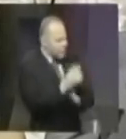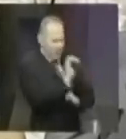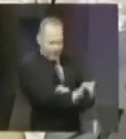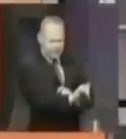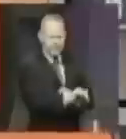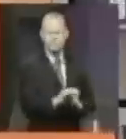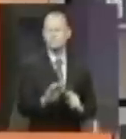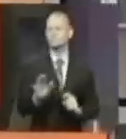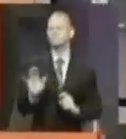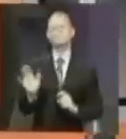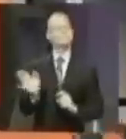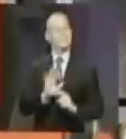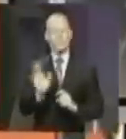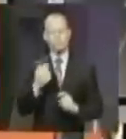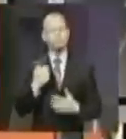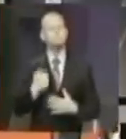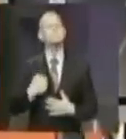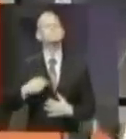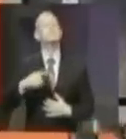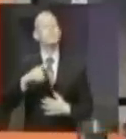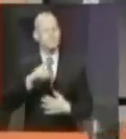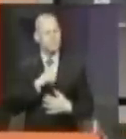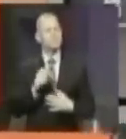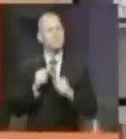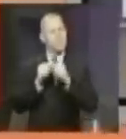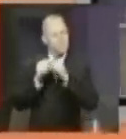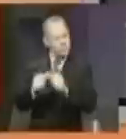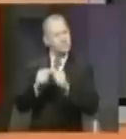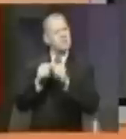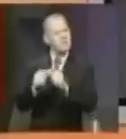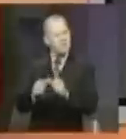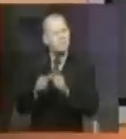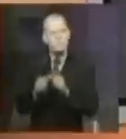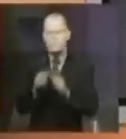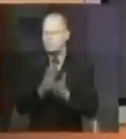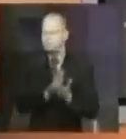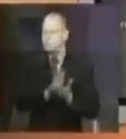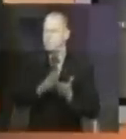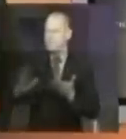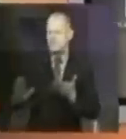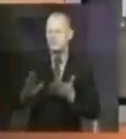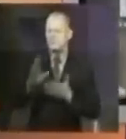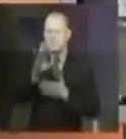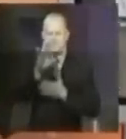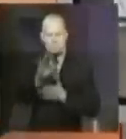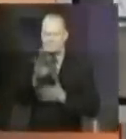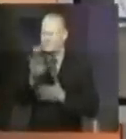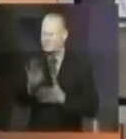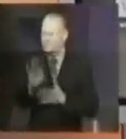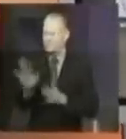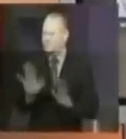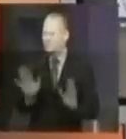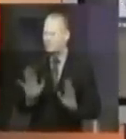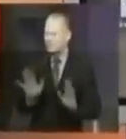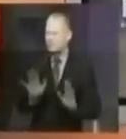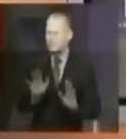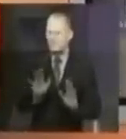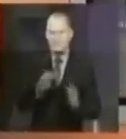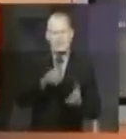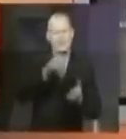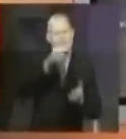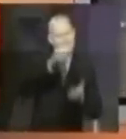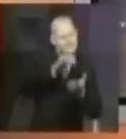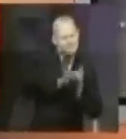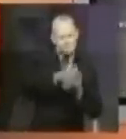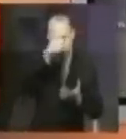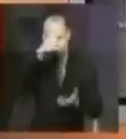No, definitivamente no. Nosotros hemos sido consistentes con el rechazo a la resolución 99 por varias razones. En primer lugar, el matrimonio entre hombre